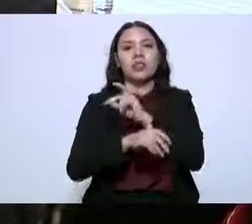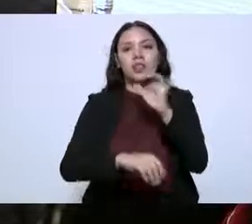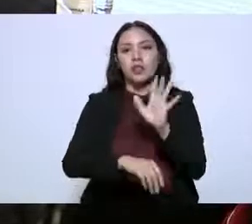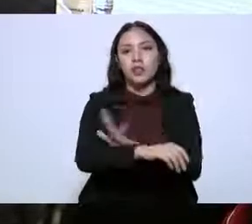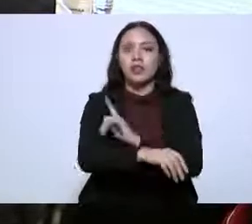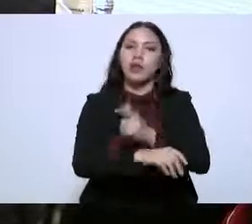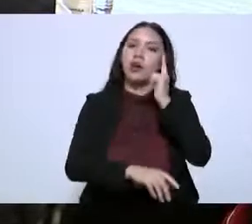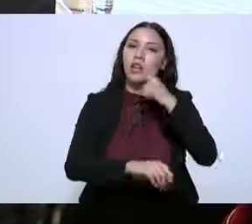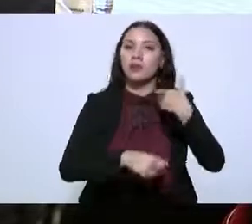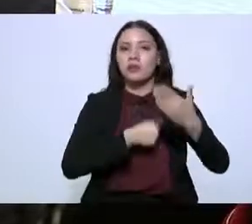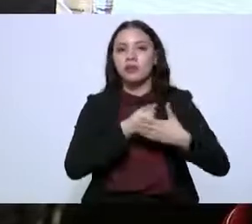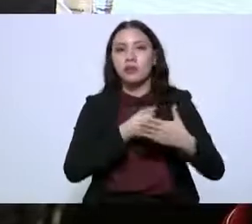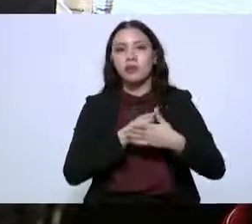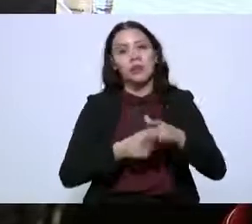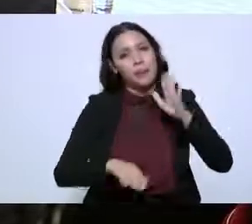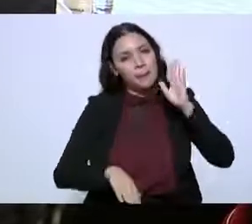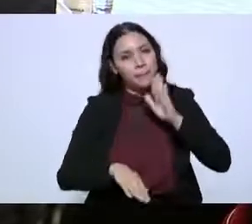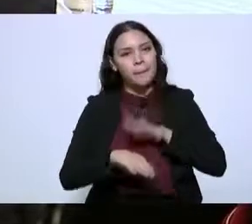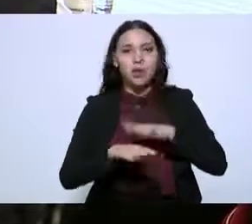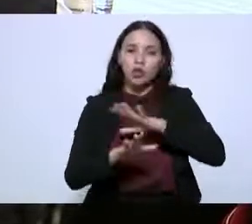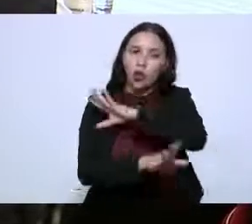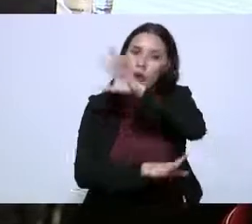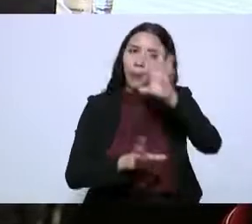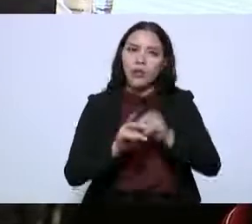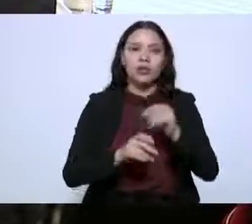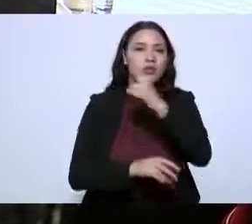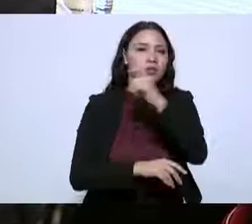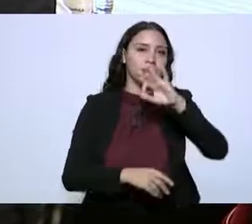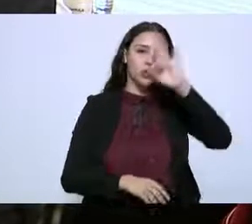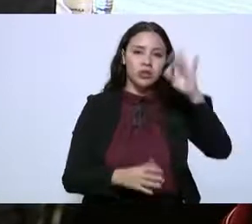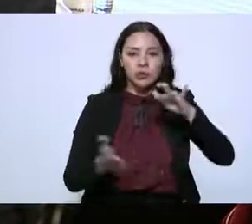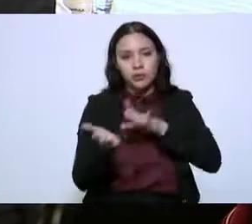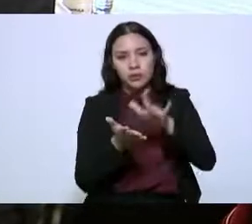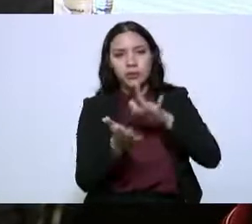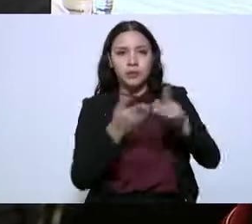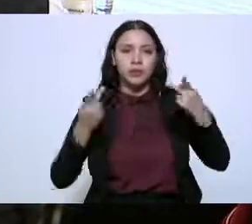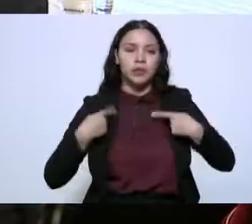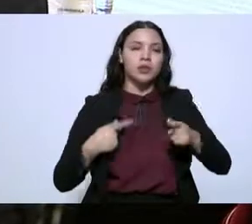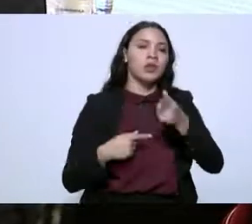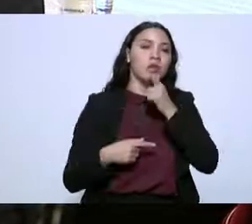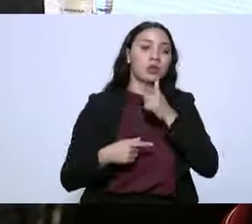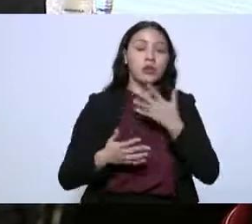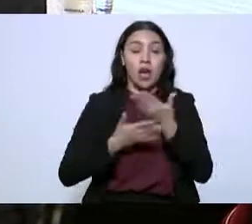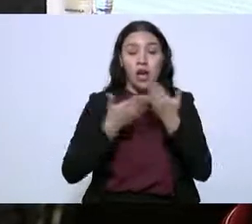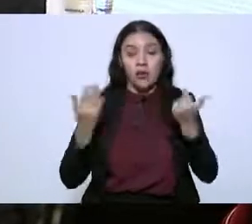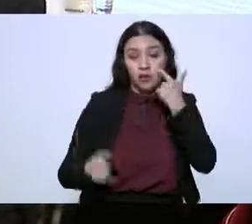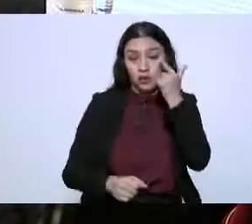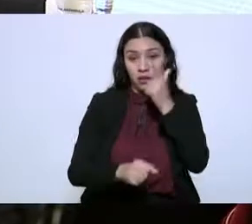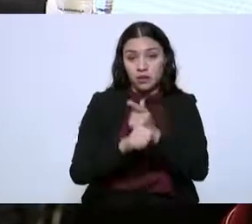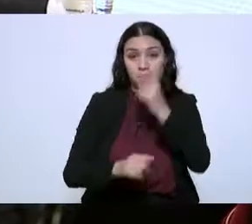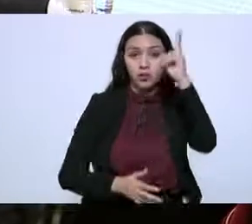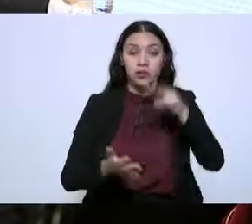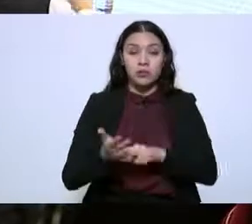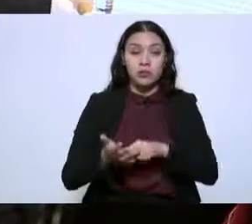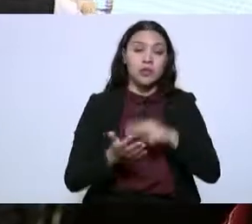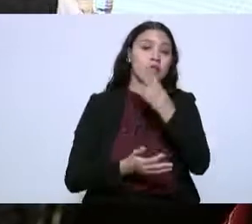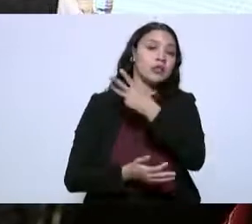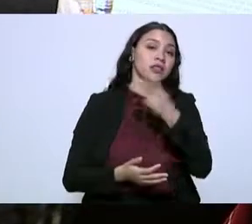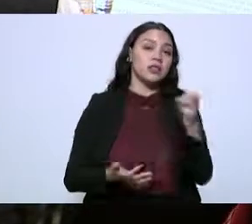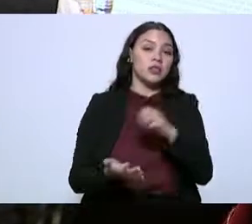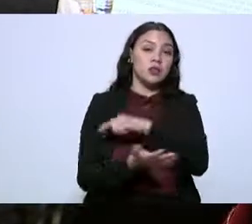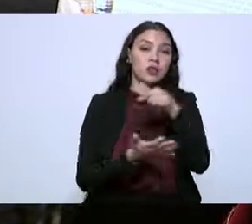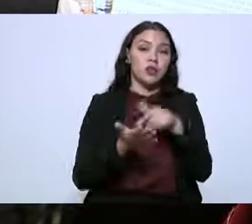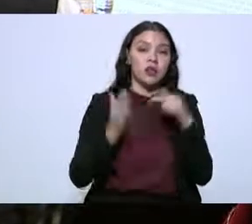tener electrificado al 100 por ciento la población. Tenemos detectado dos mil 300 hogares